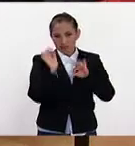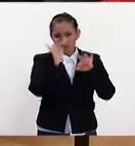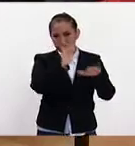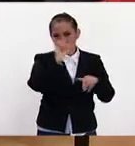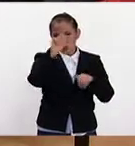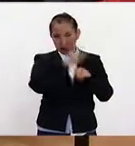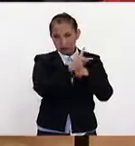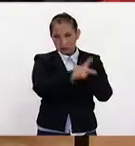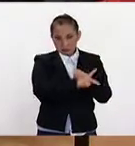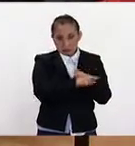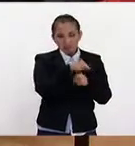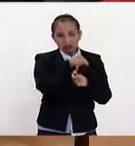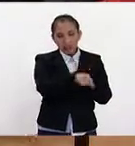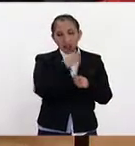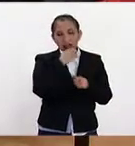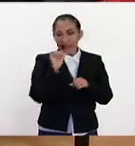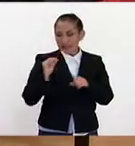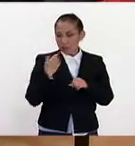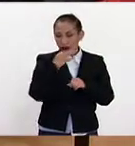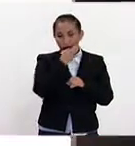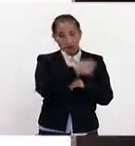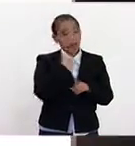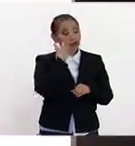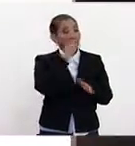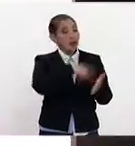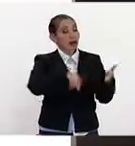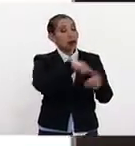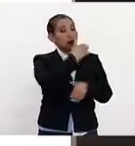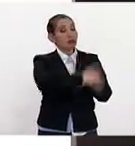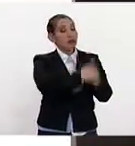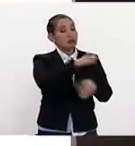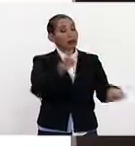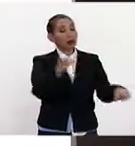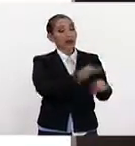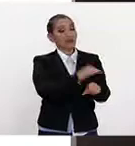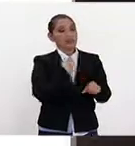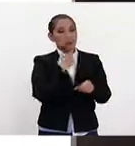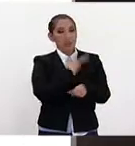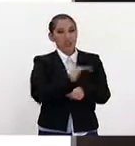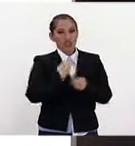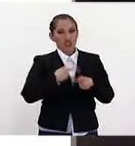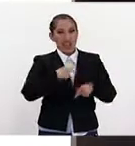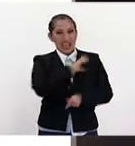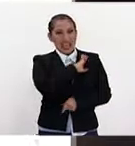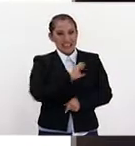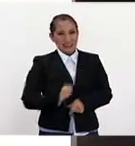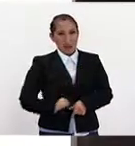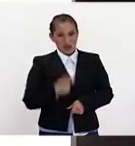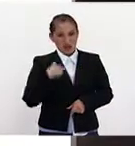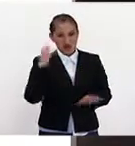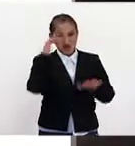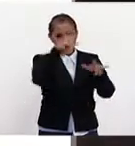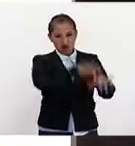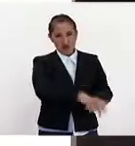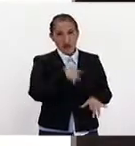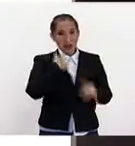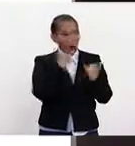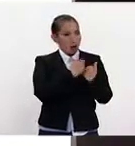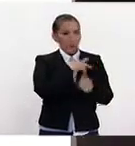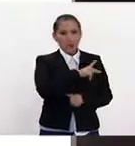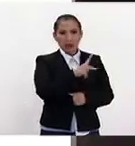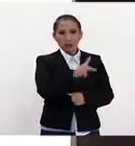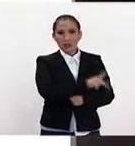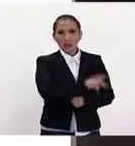recientemente este anuncio de quitar el estatus temporal de protección a los salvadoreños, cosa que ya lo ha hecho con los haitianos